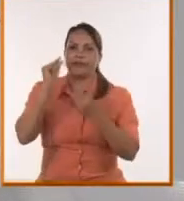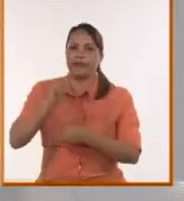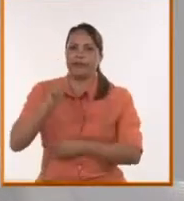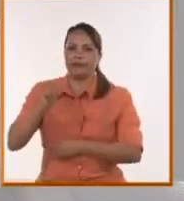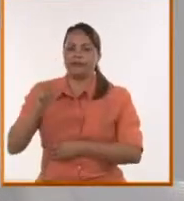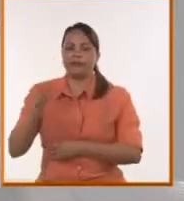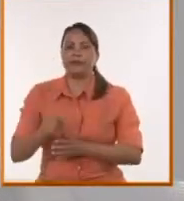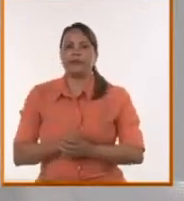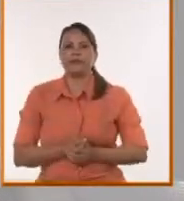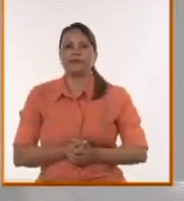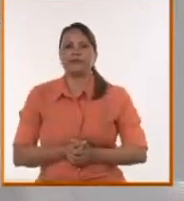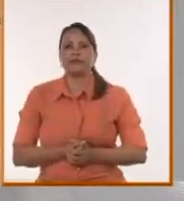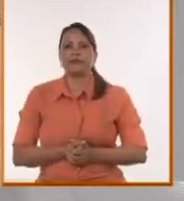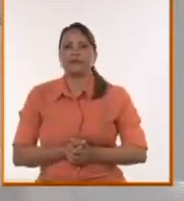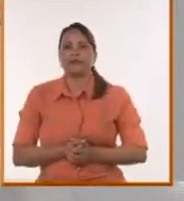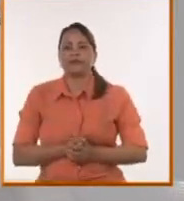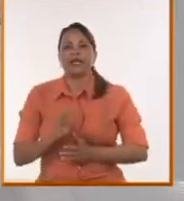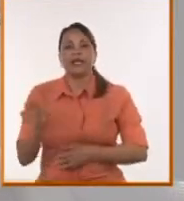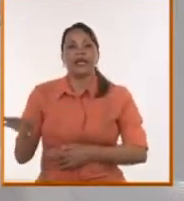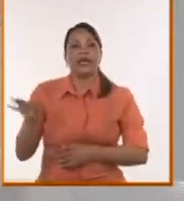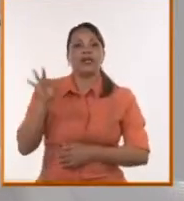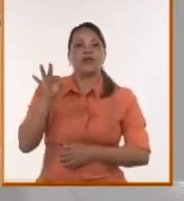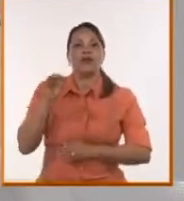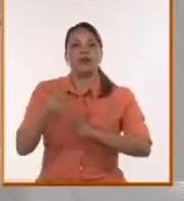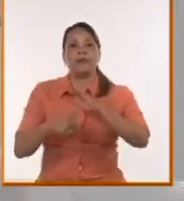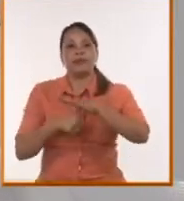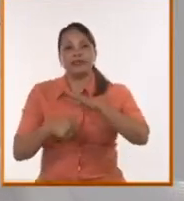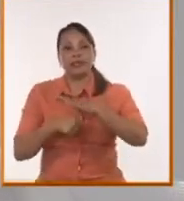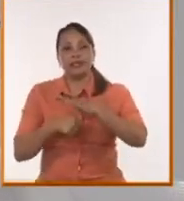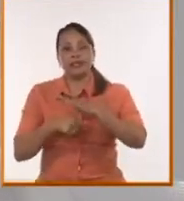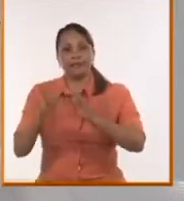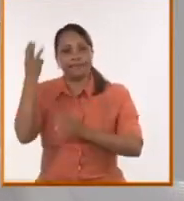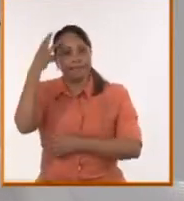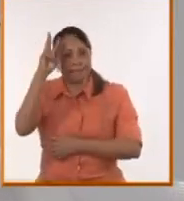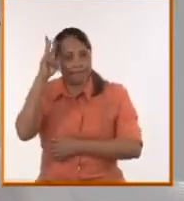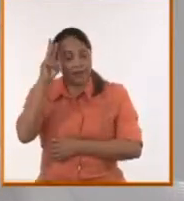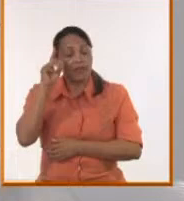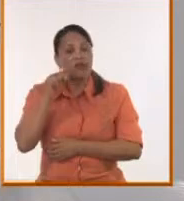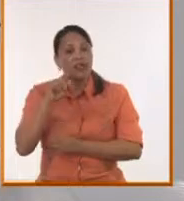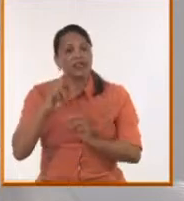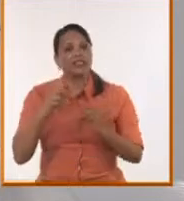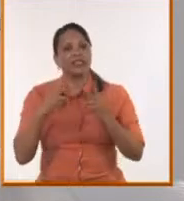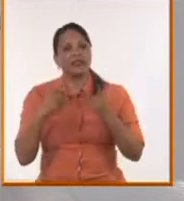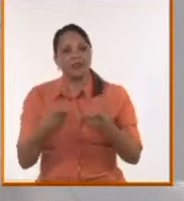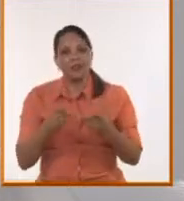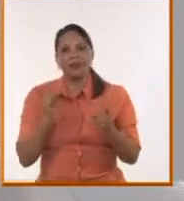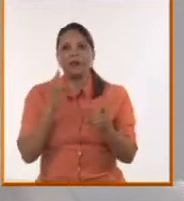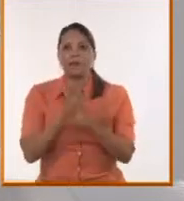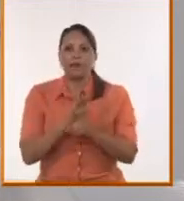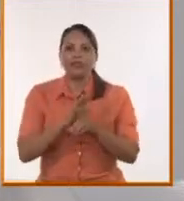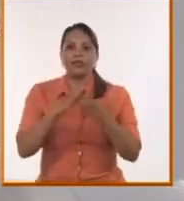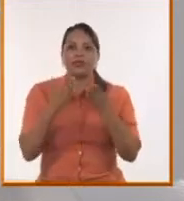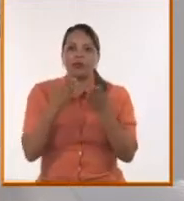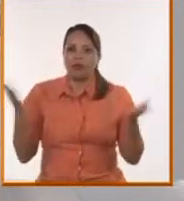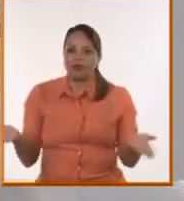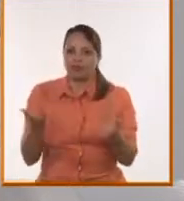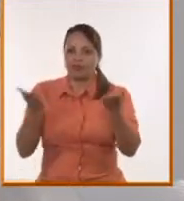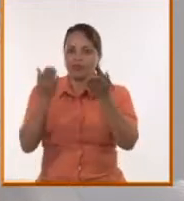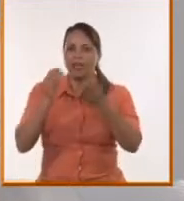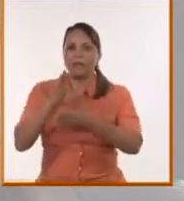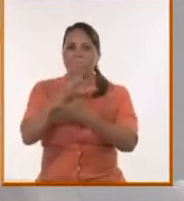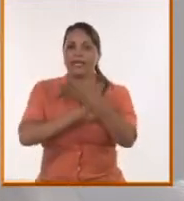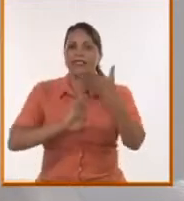ruptura llega un Andrés Manuel López Obrador, que pues un poco también retoma esos ejercicios que ya hemos visto en América Latina. No es que